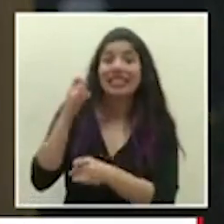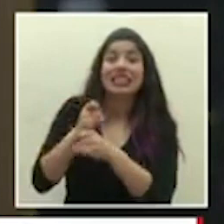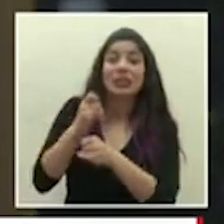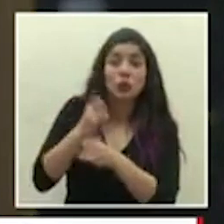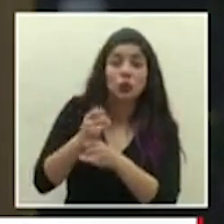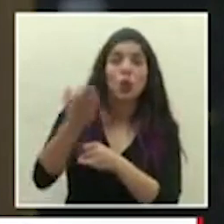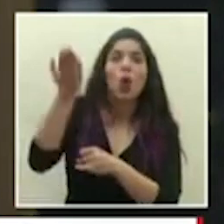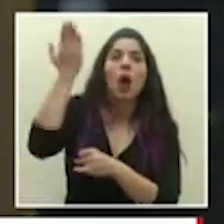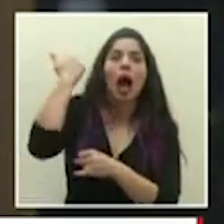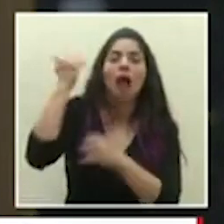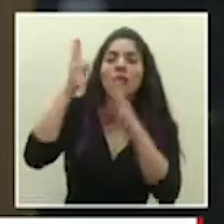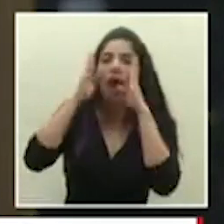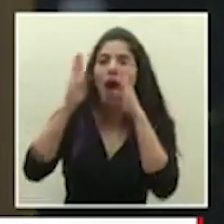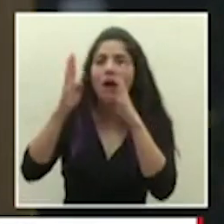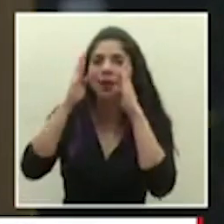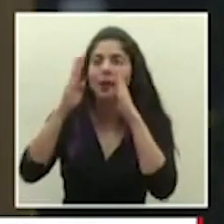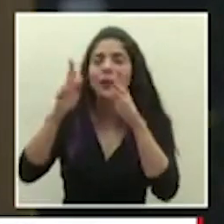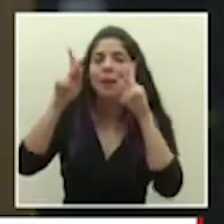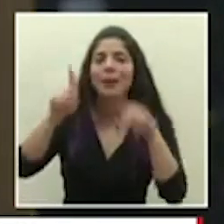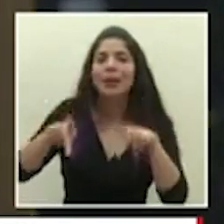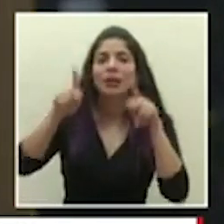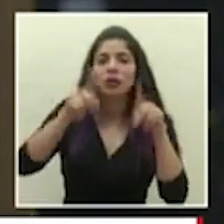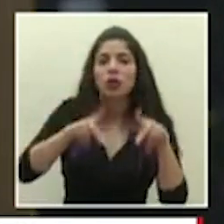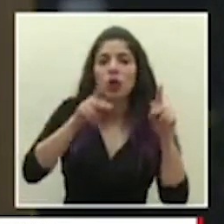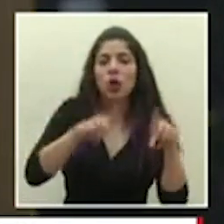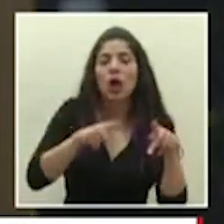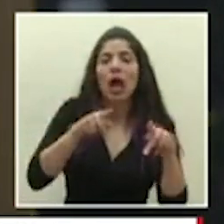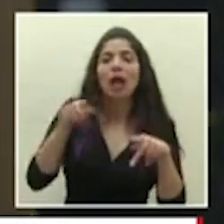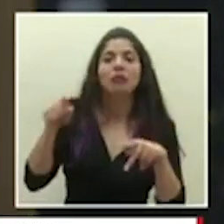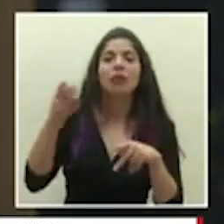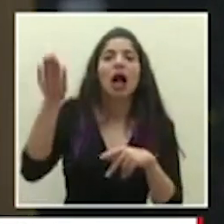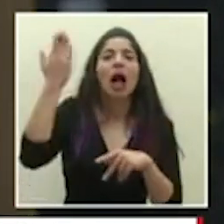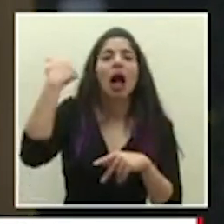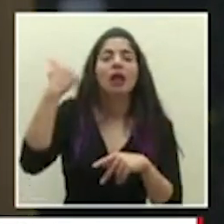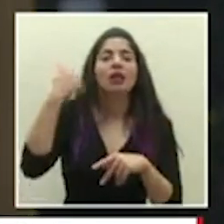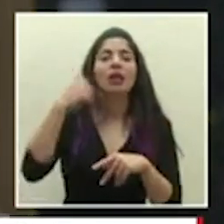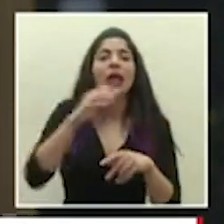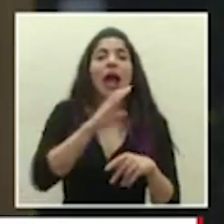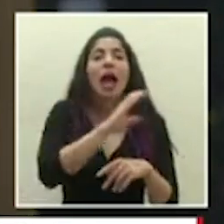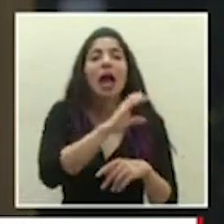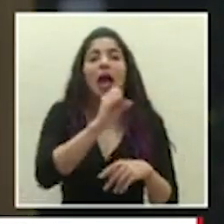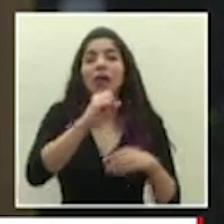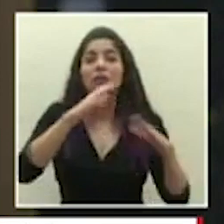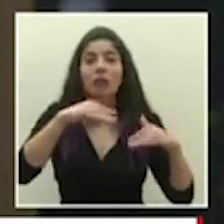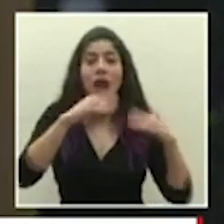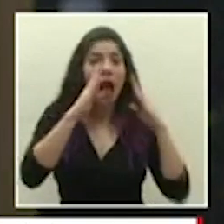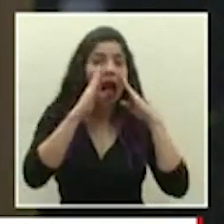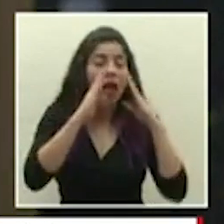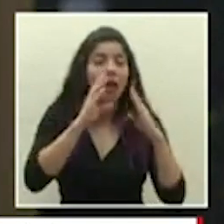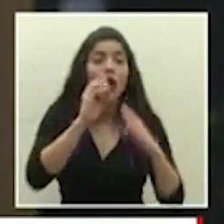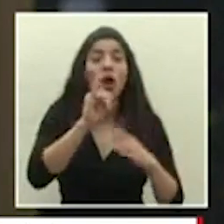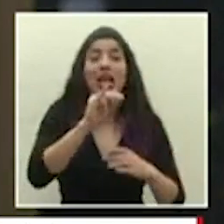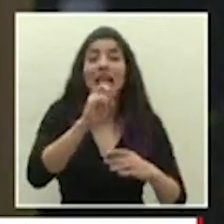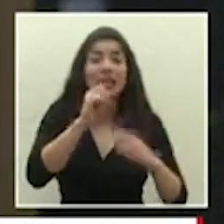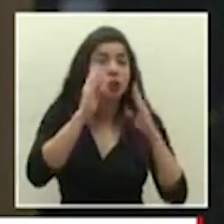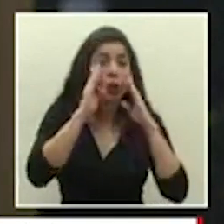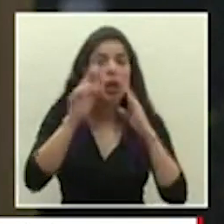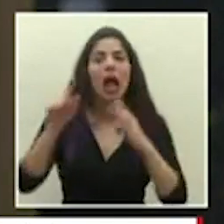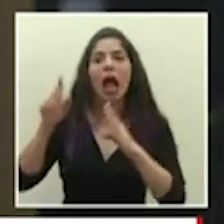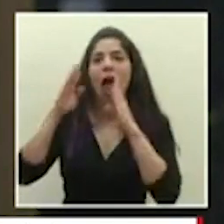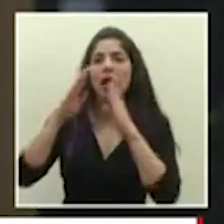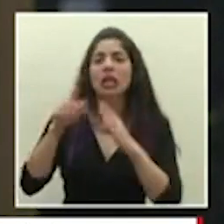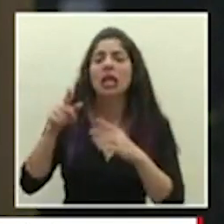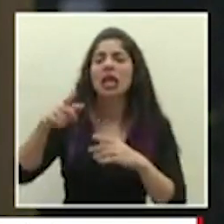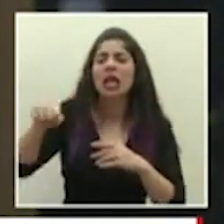atendía personas que normalmente no eran atendidas por la caja del seguro o por el INSS ¿quién está